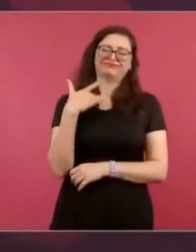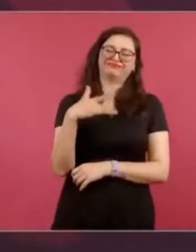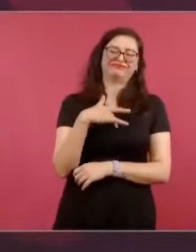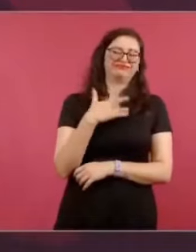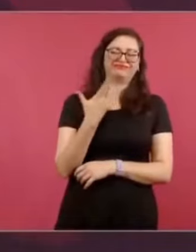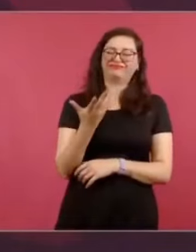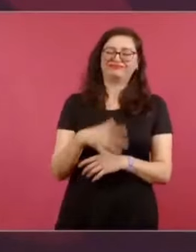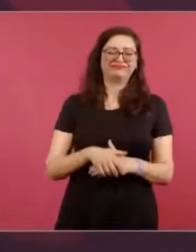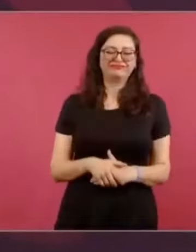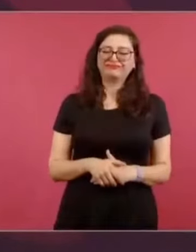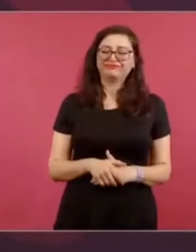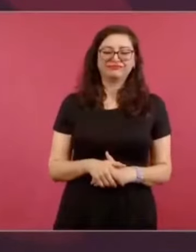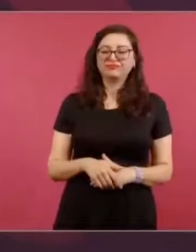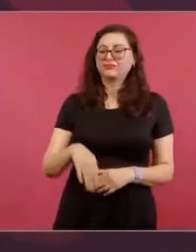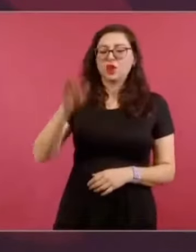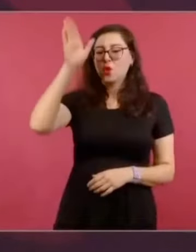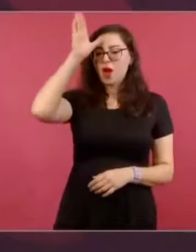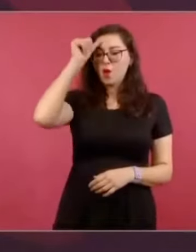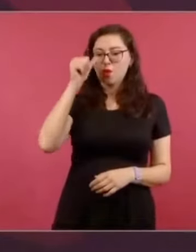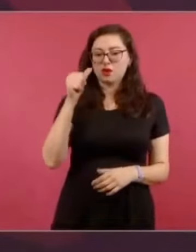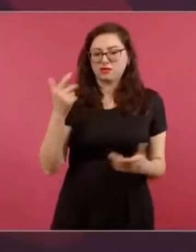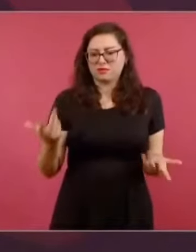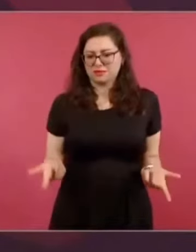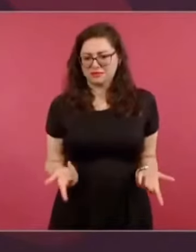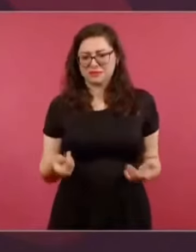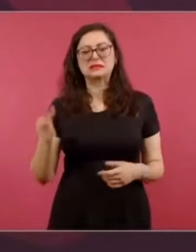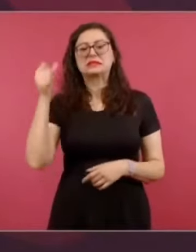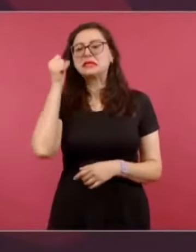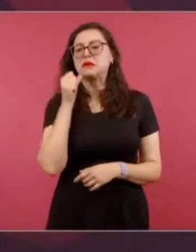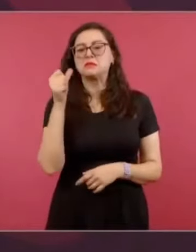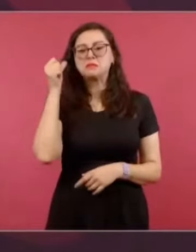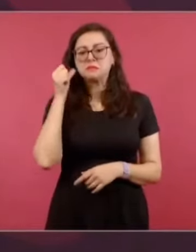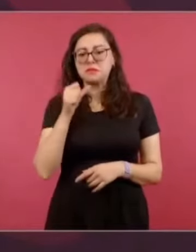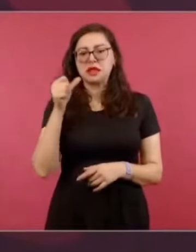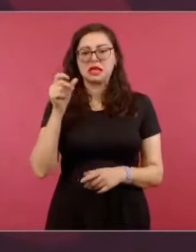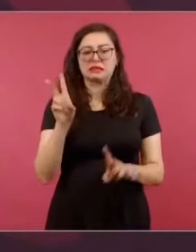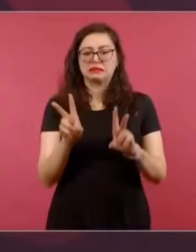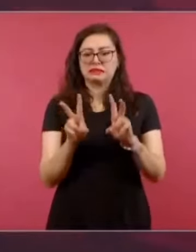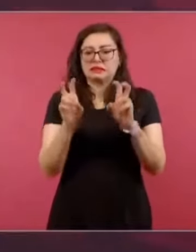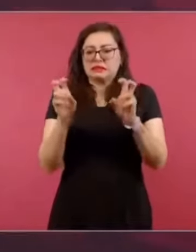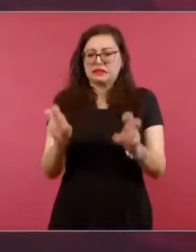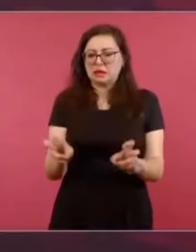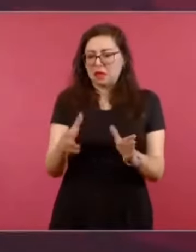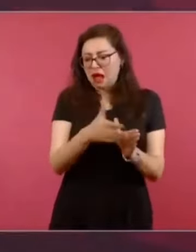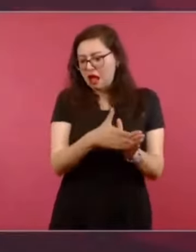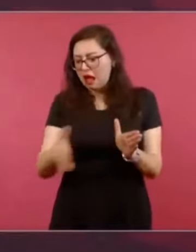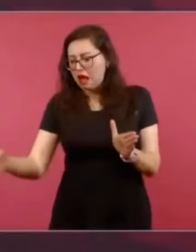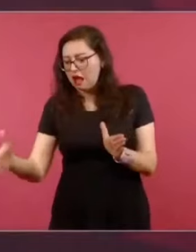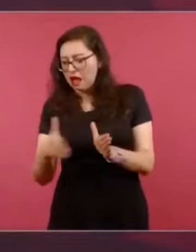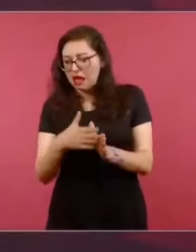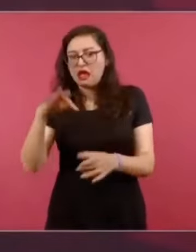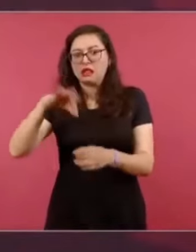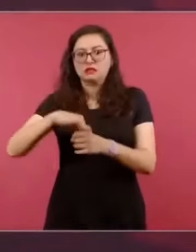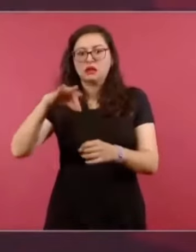que se ventilan en la temporada electoral.